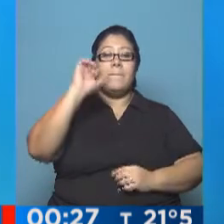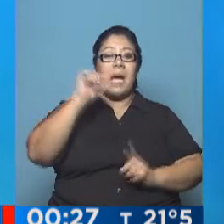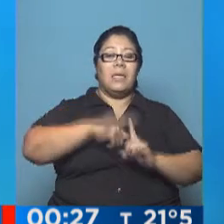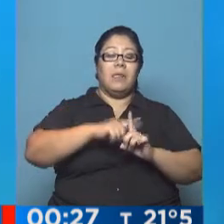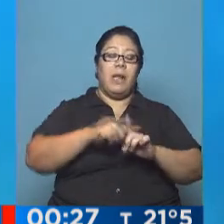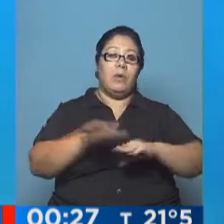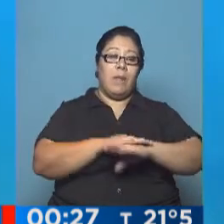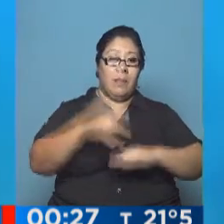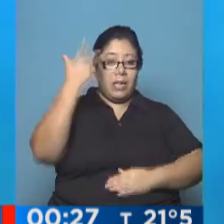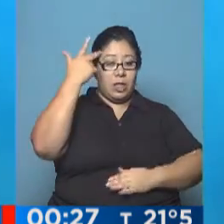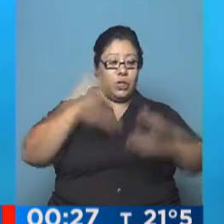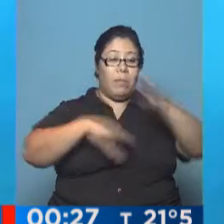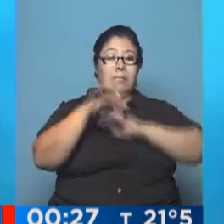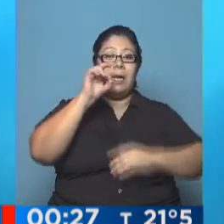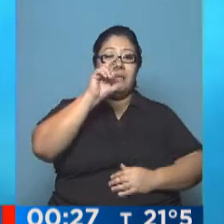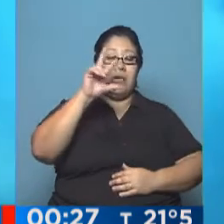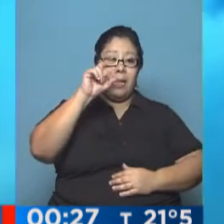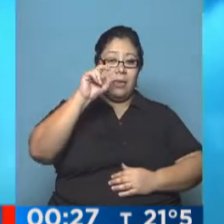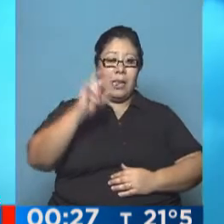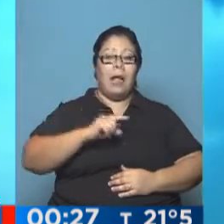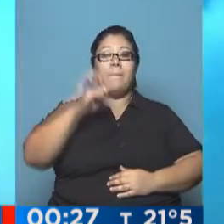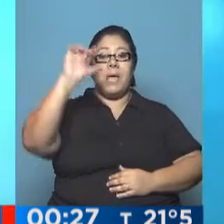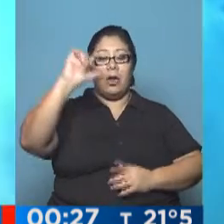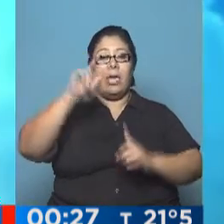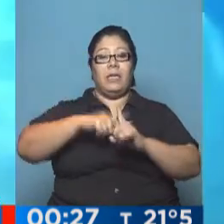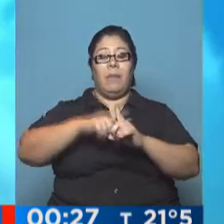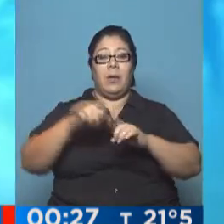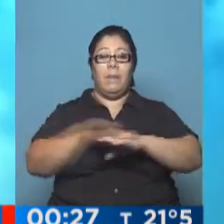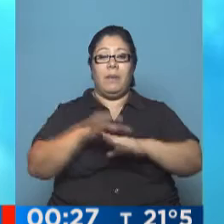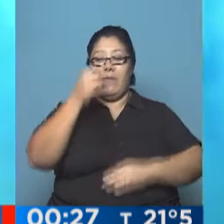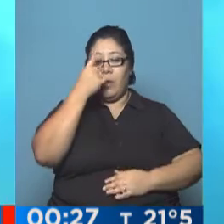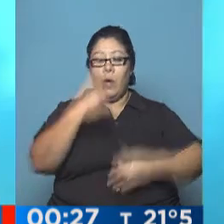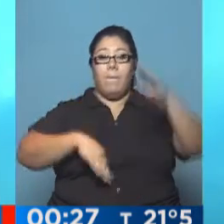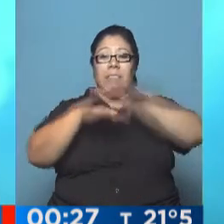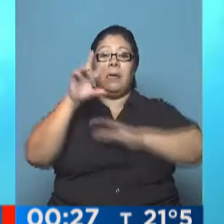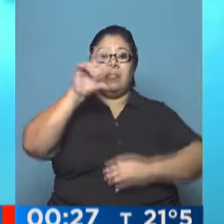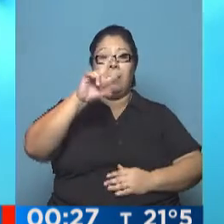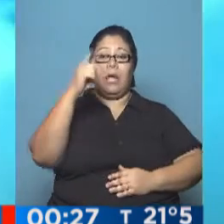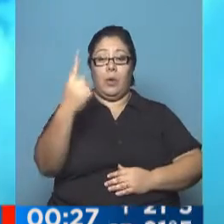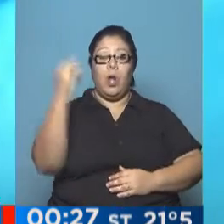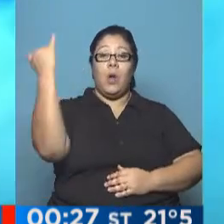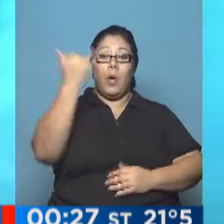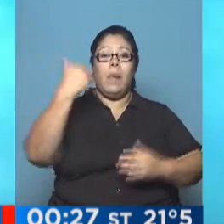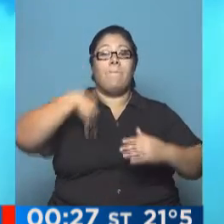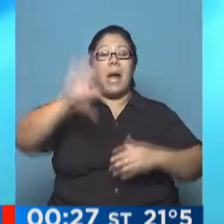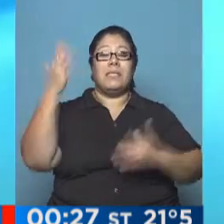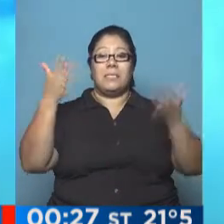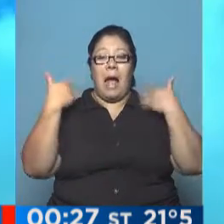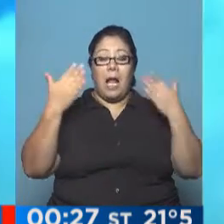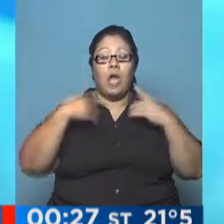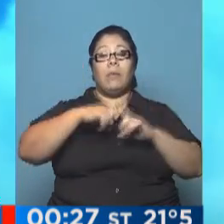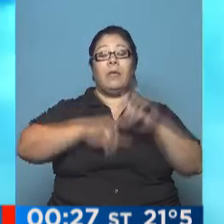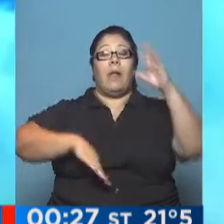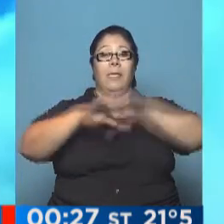máxima, miércoles 21 y 31, mínima y máxima. Así las cosas con el clima y el jueves, más calor todavía, Gaby, 33 grados.